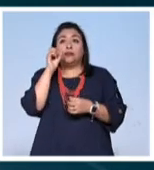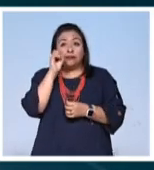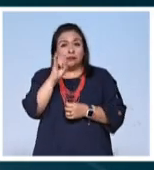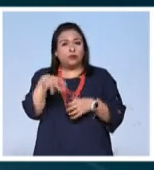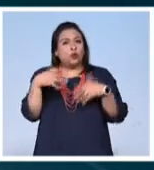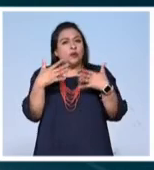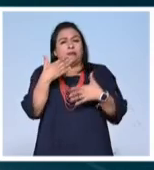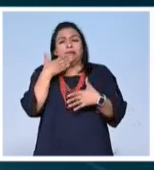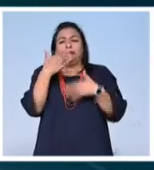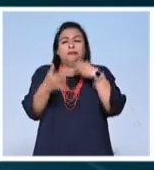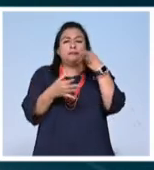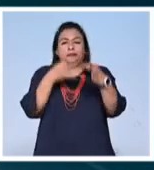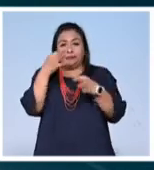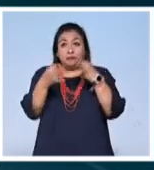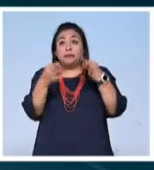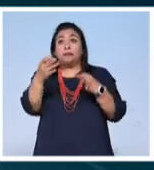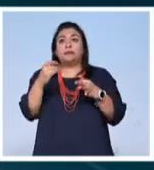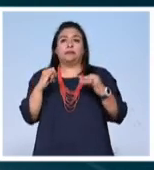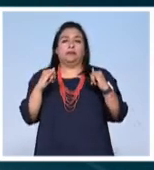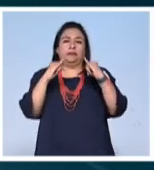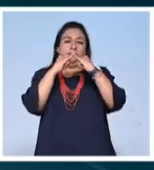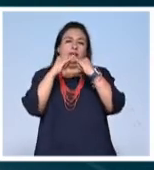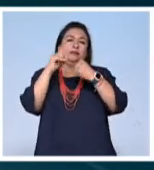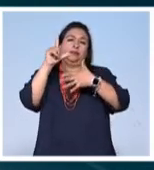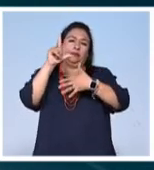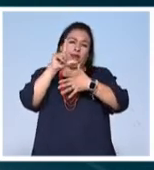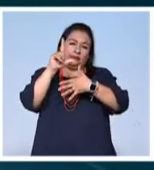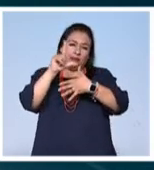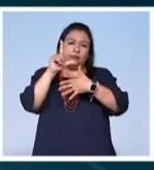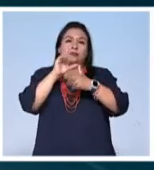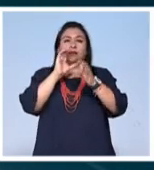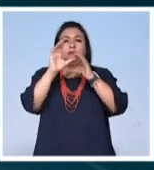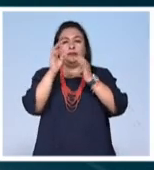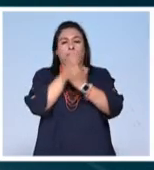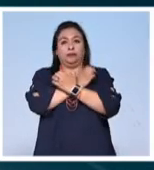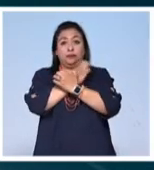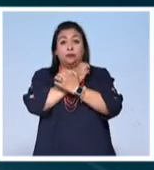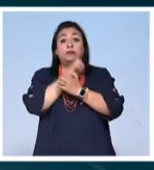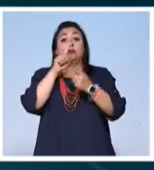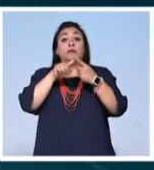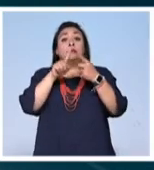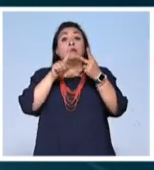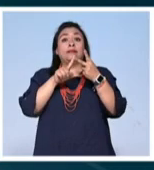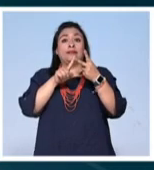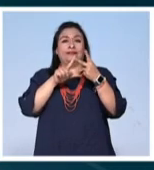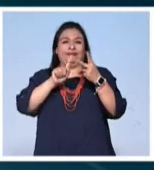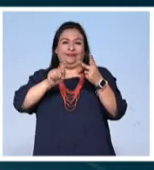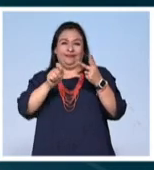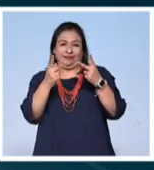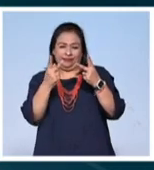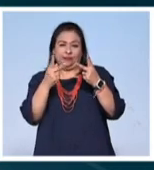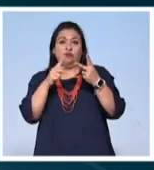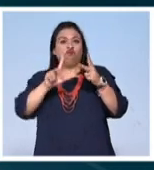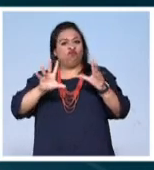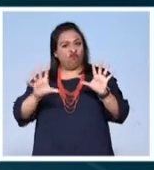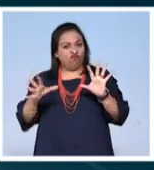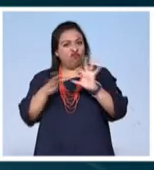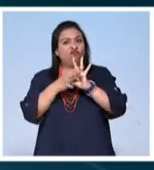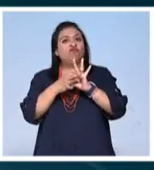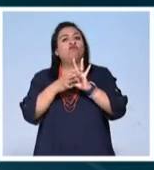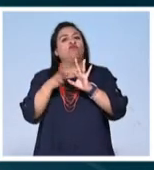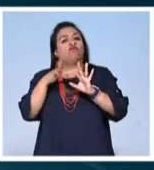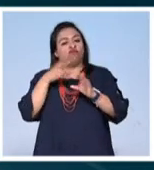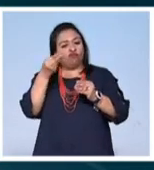es una excelente noticia. El Instituto Latinoamericano de Comunicación Educativa y Canal 22 unen esfuerzos y enriquecen